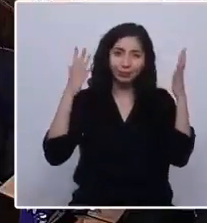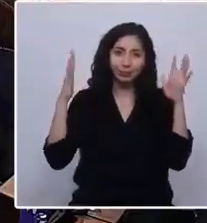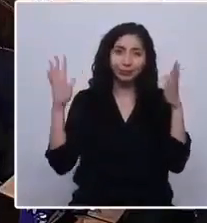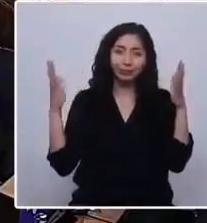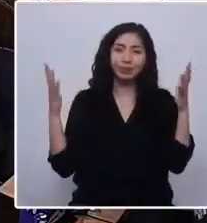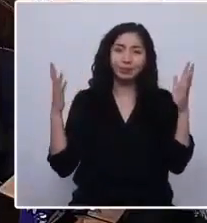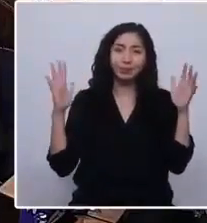¡Gracias! ¡Gracias!